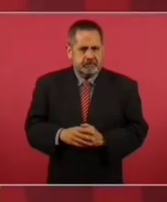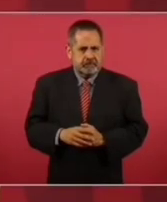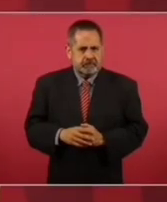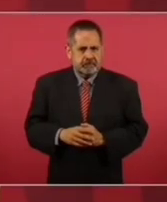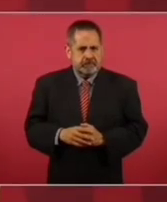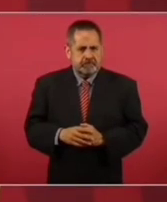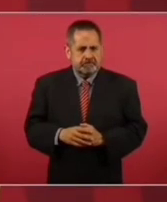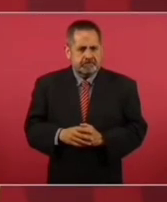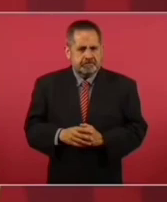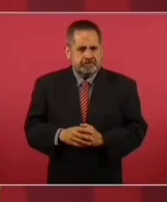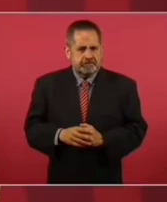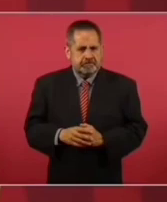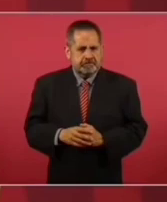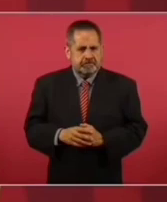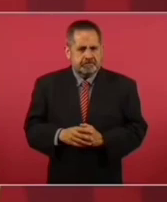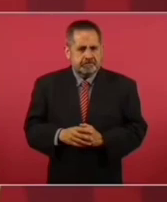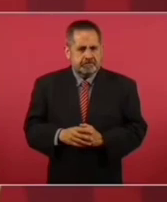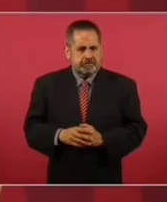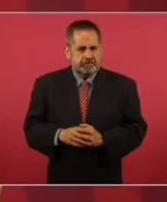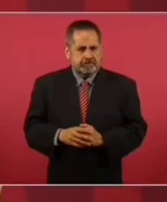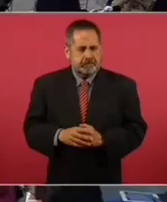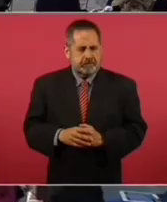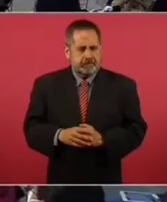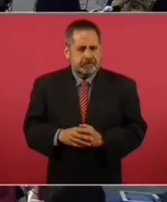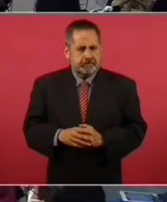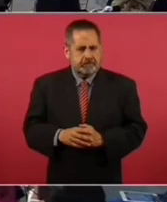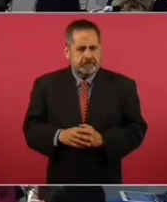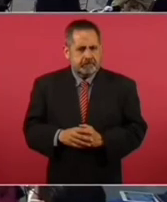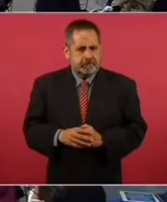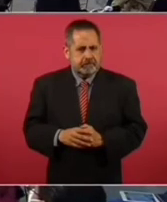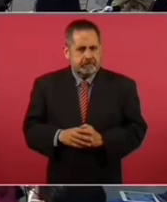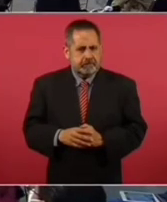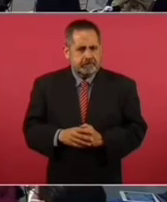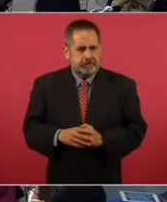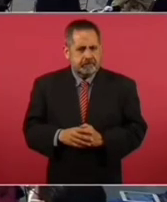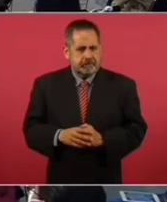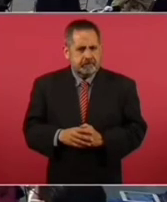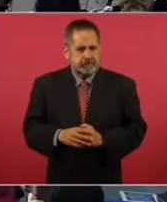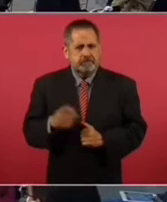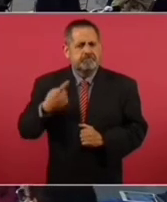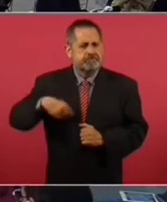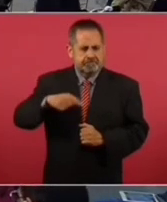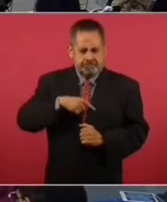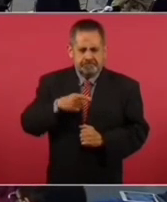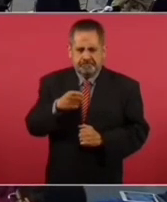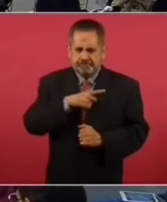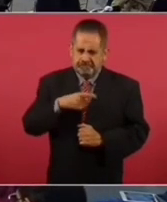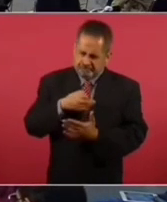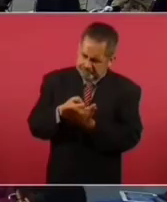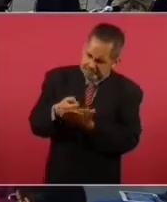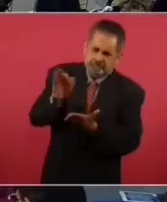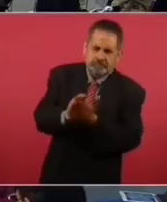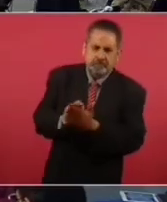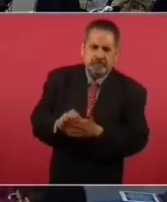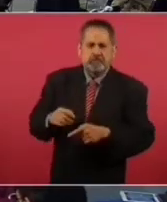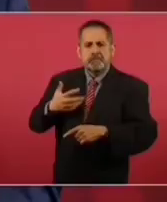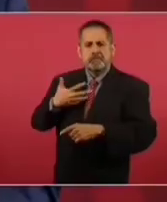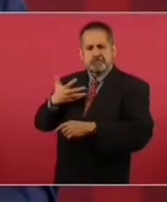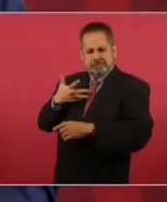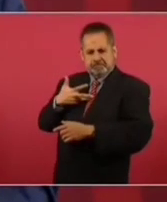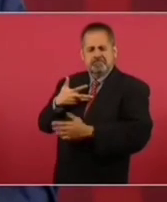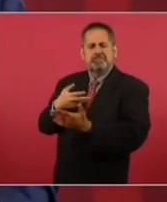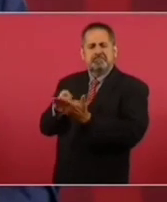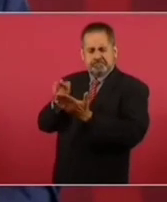valentía, porque la